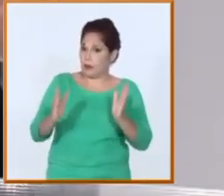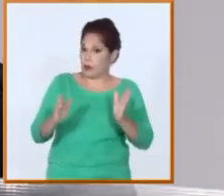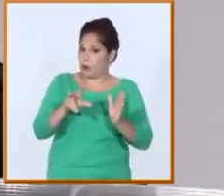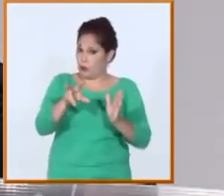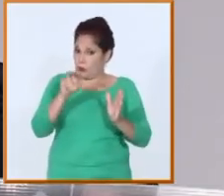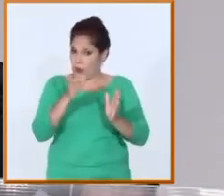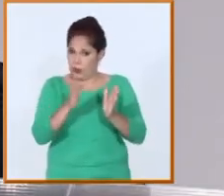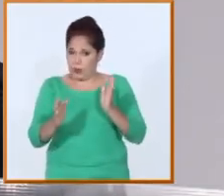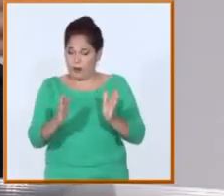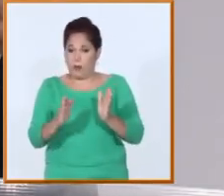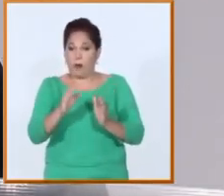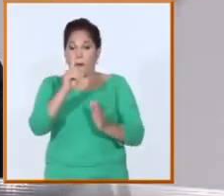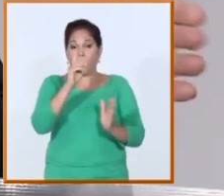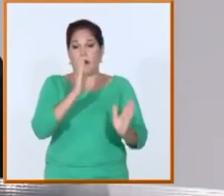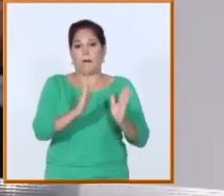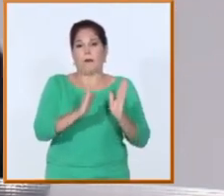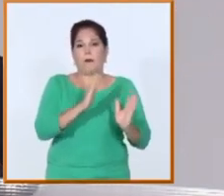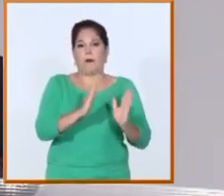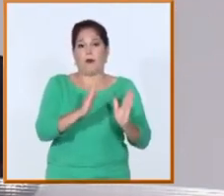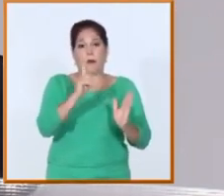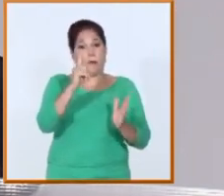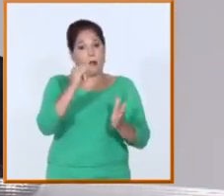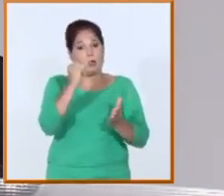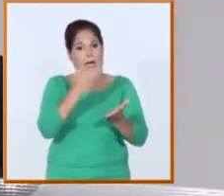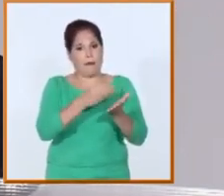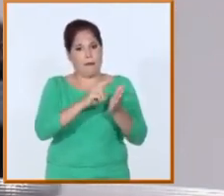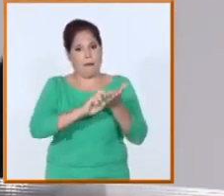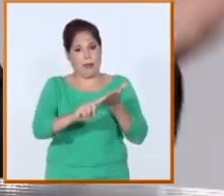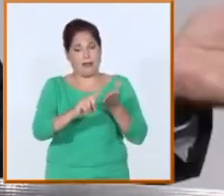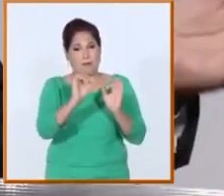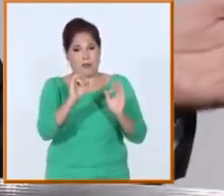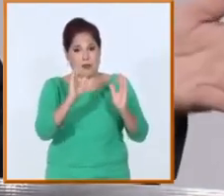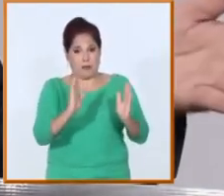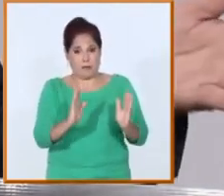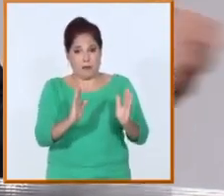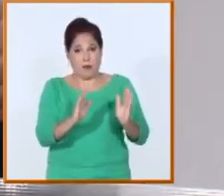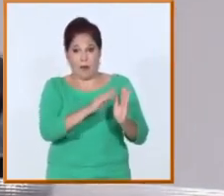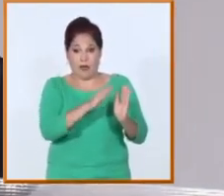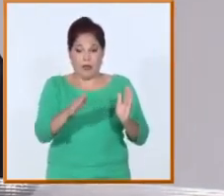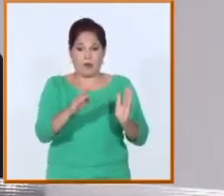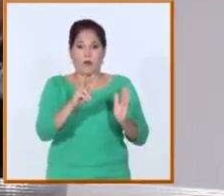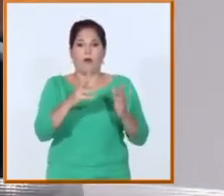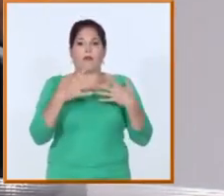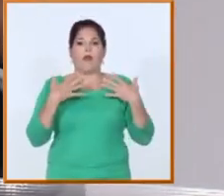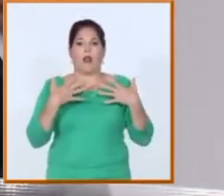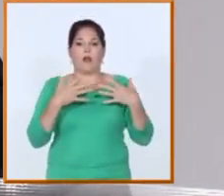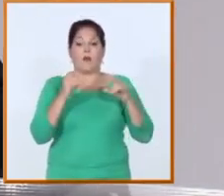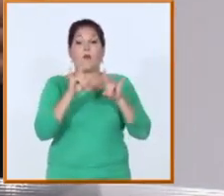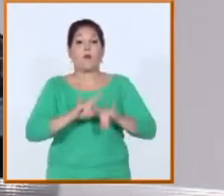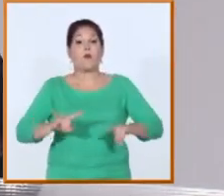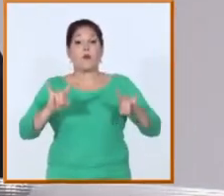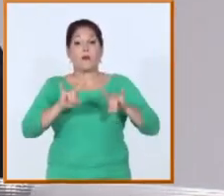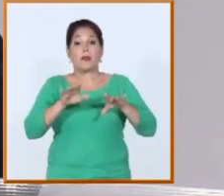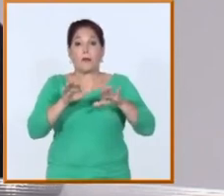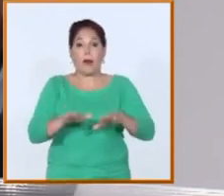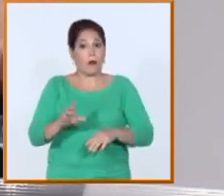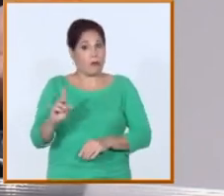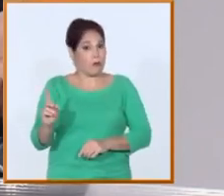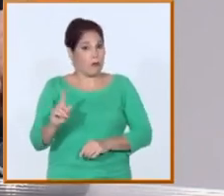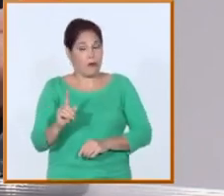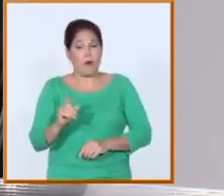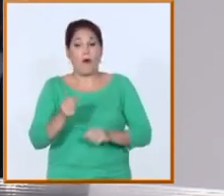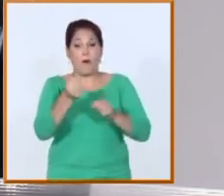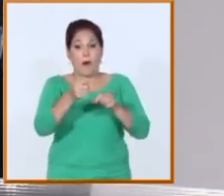entre el primer periodo o el primer semestre y este segundo, transcurrió un verano en el cual la universidad no se detiene. Las